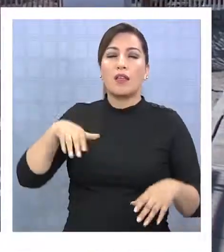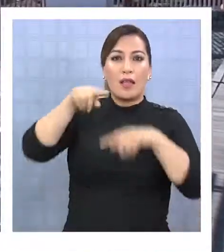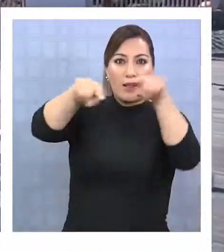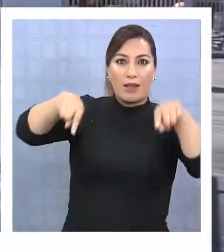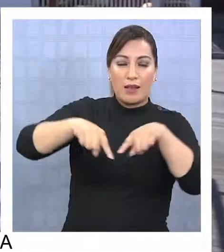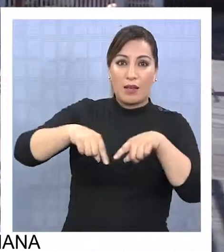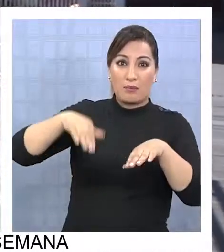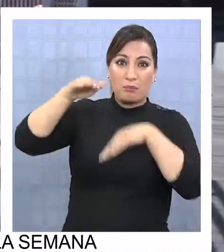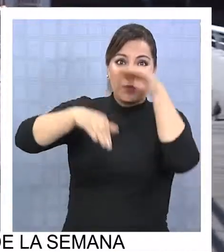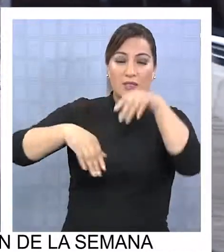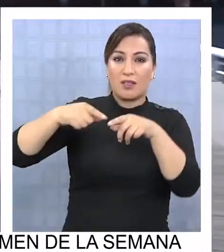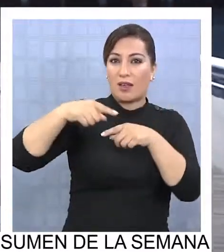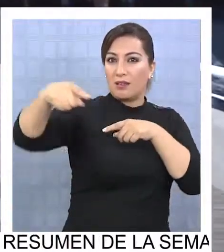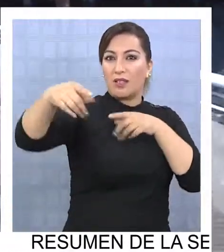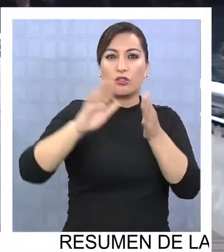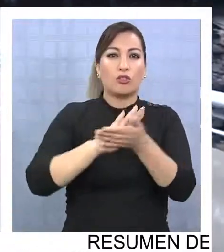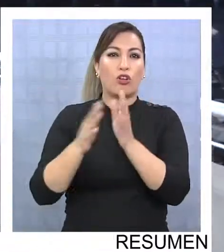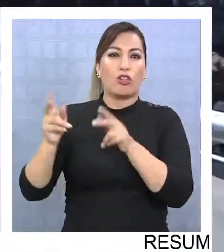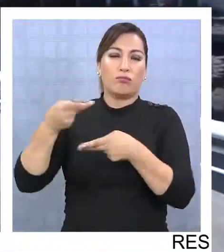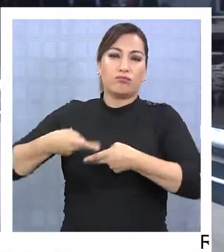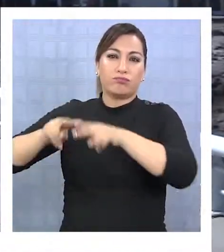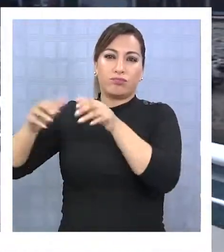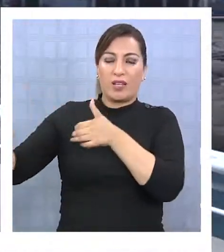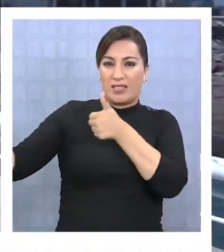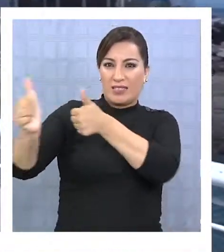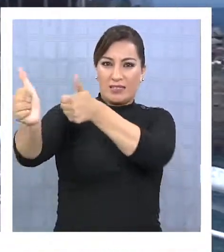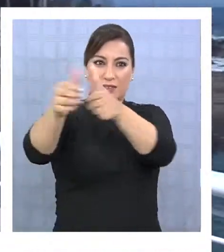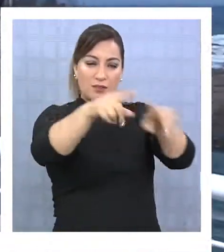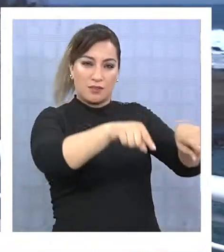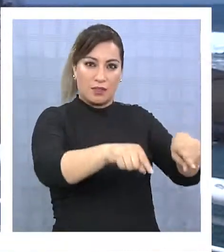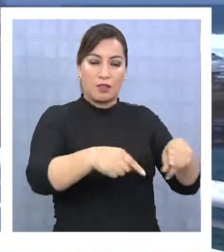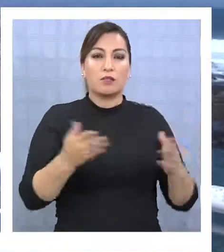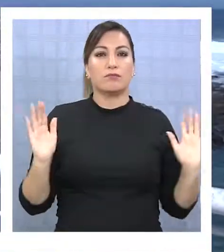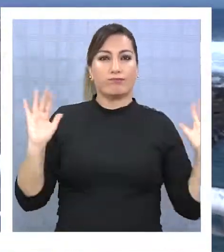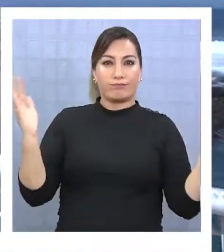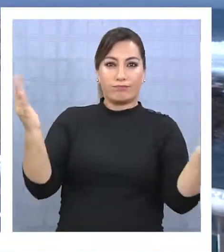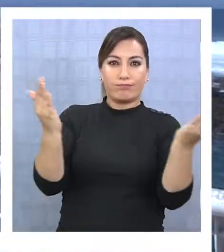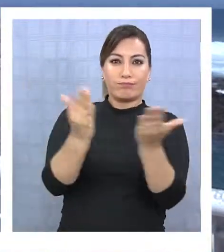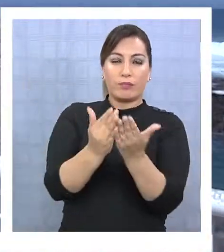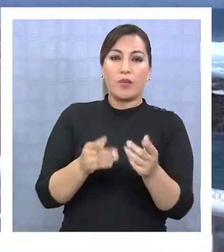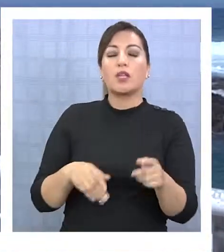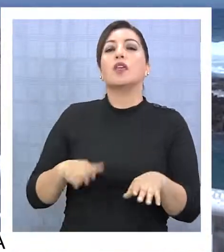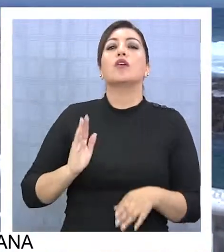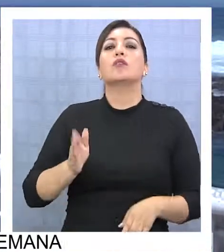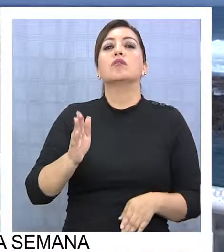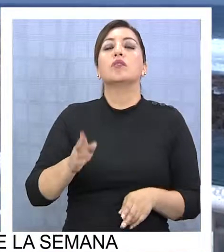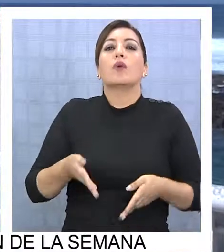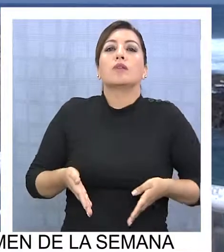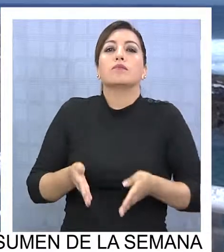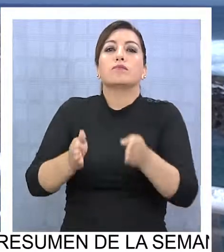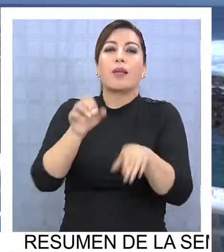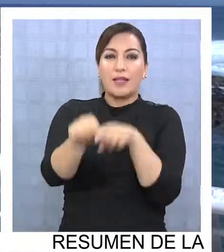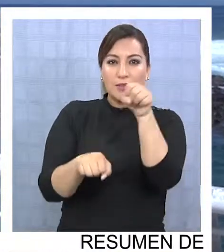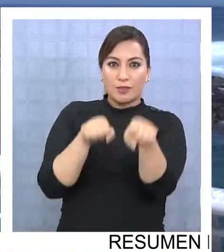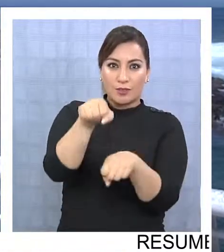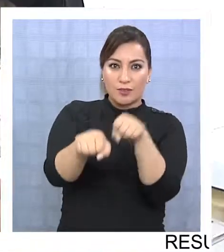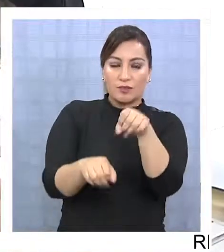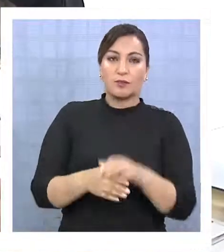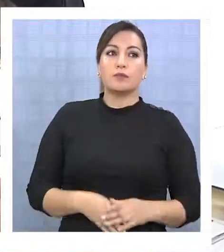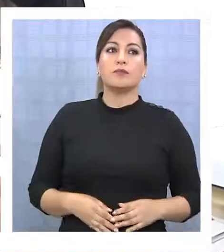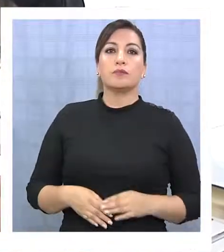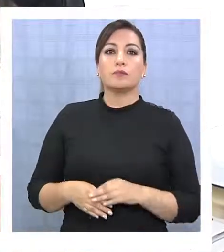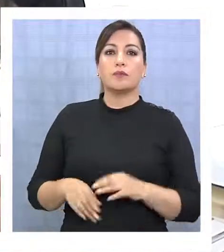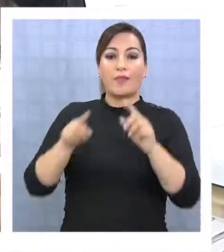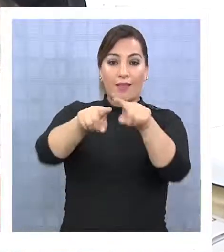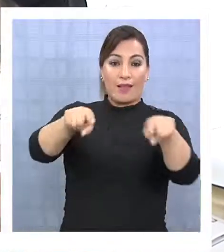ubicada atrás de la principal, fue cerrada para construir un paseo peatonal y continuar con la ciclovía. La piscina va